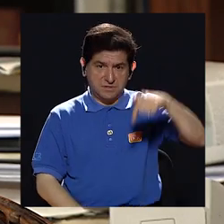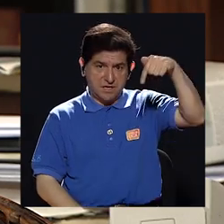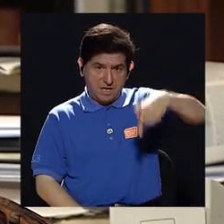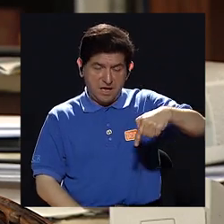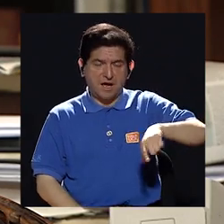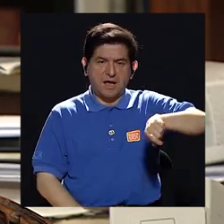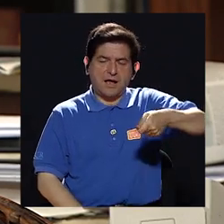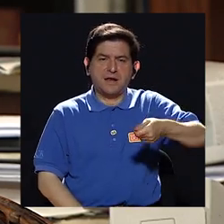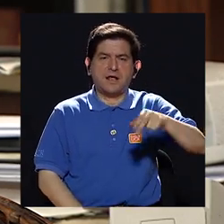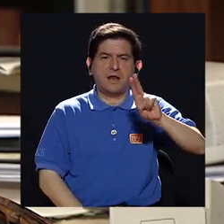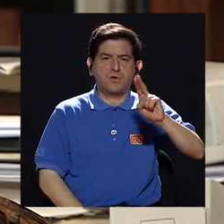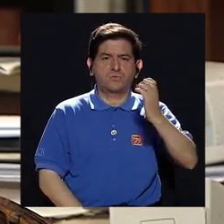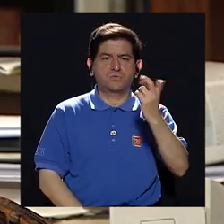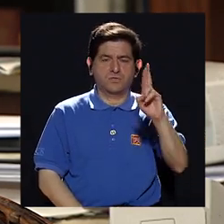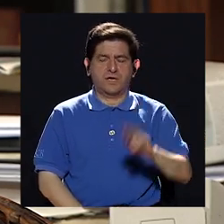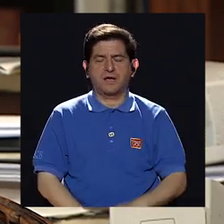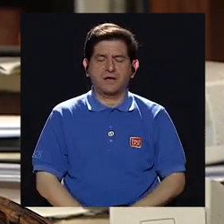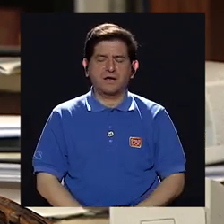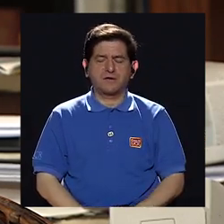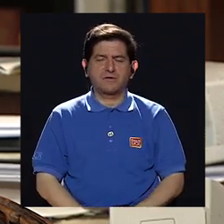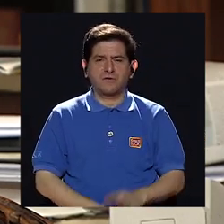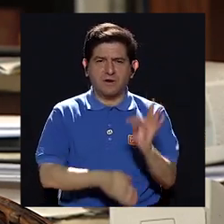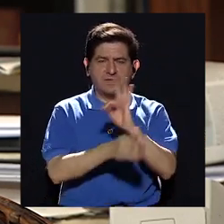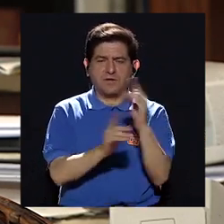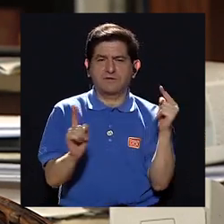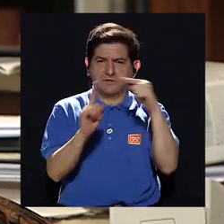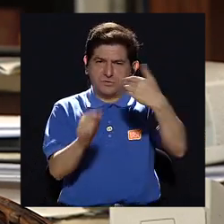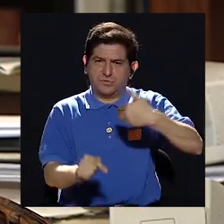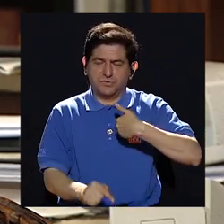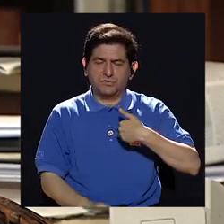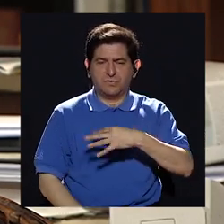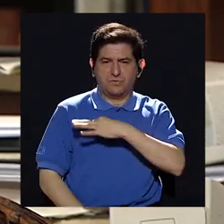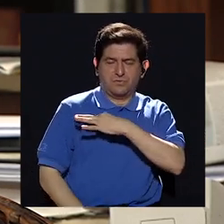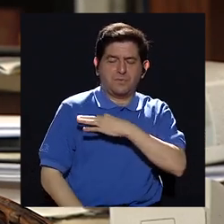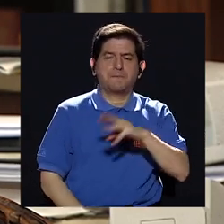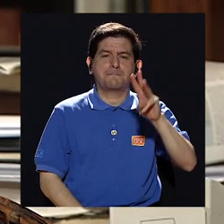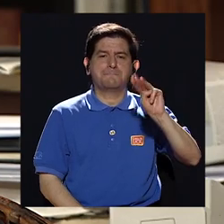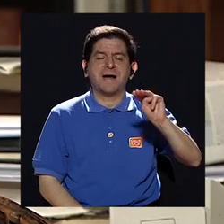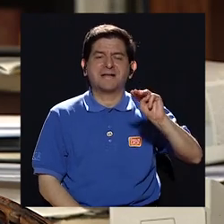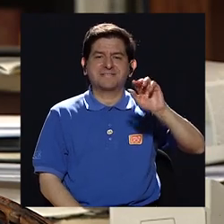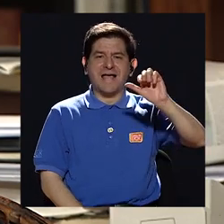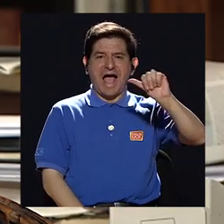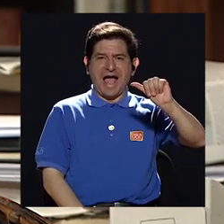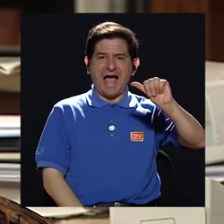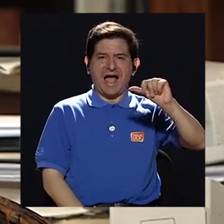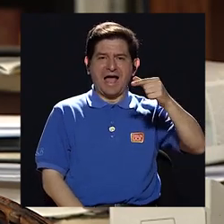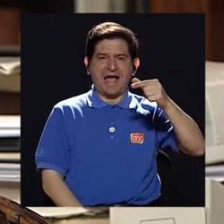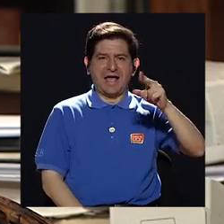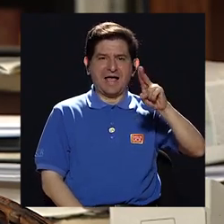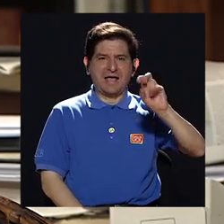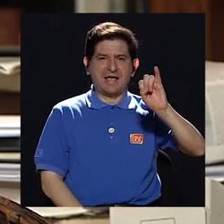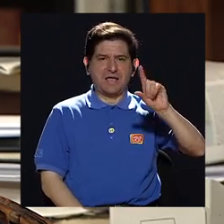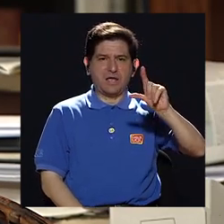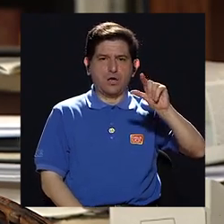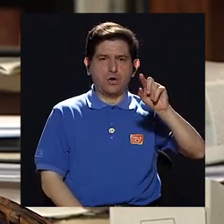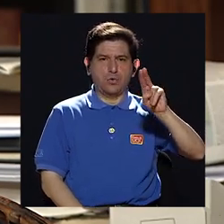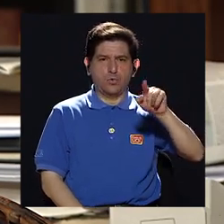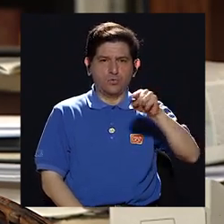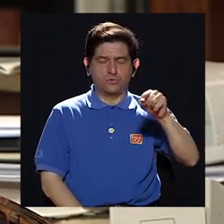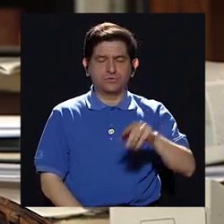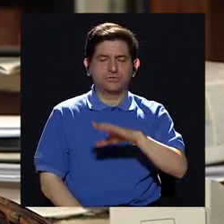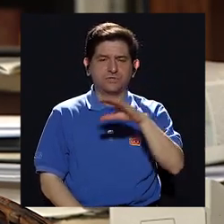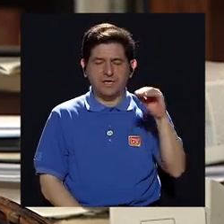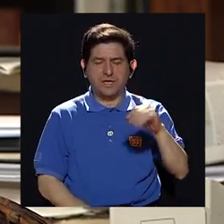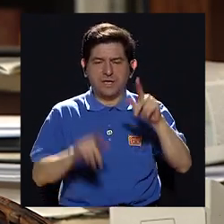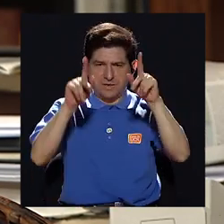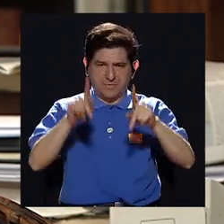en Canal UCR, Televisión con Sentido, hemos invitado a Marcia Aguiluz, una mujer de derechos humanos y por supuesto